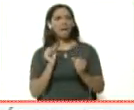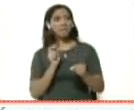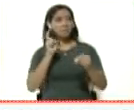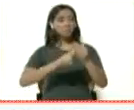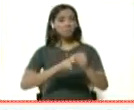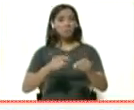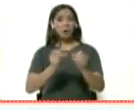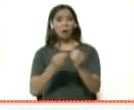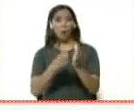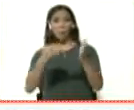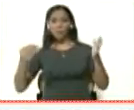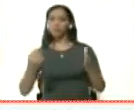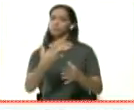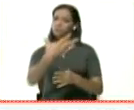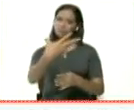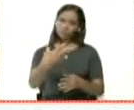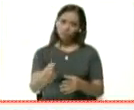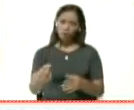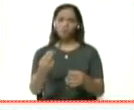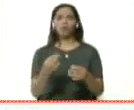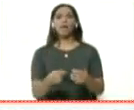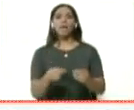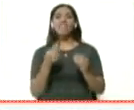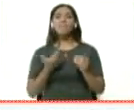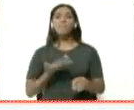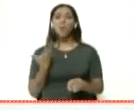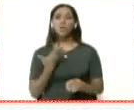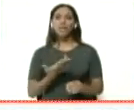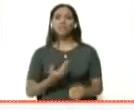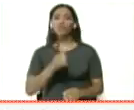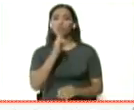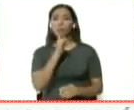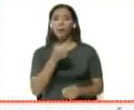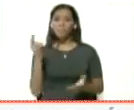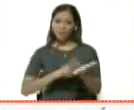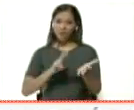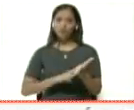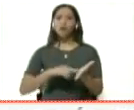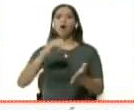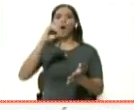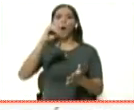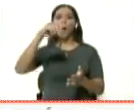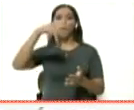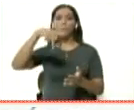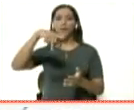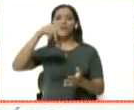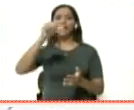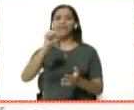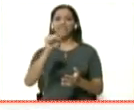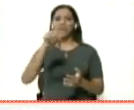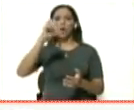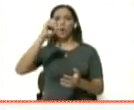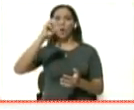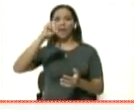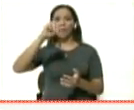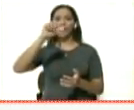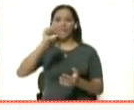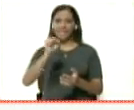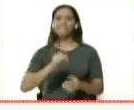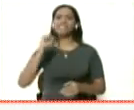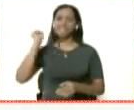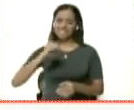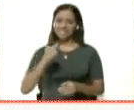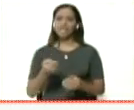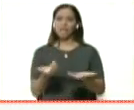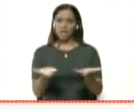recomendaciones de la Organización Panamericana de la Salud y la Organización Mundial de la Salud. Este puesto de comando presidencial en el Palacio